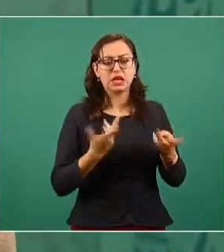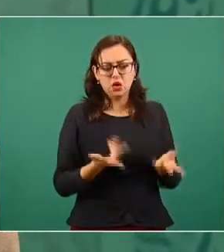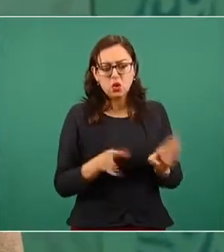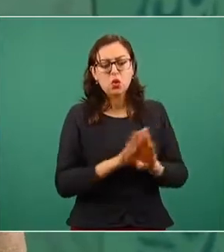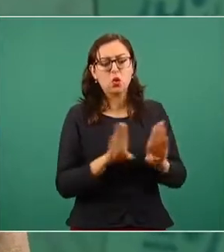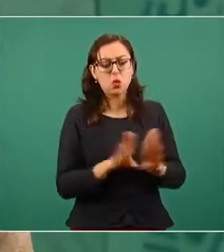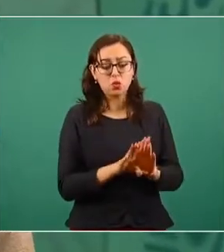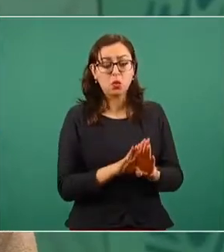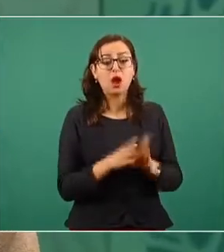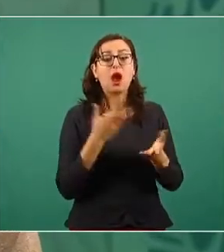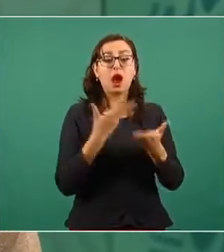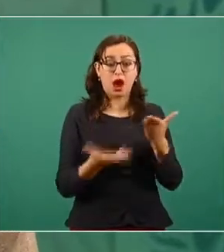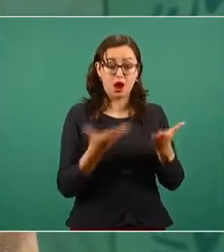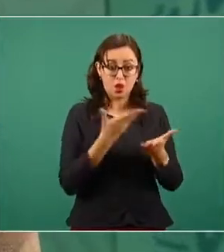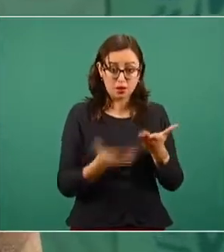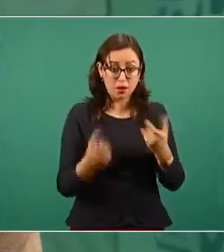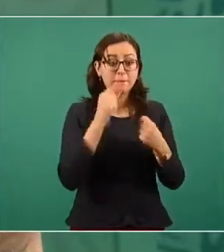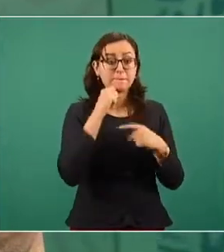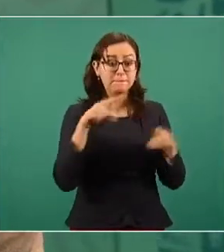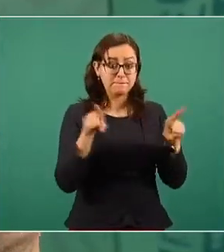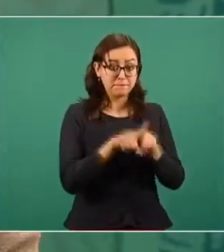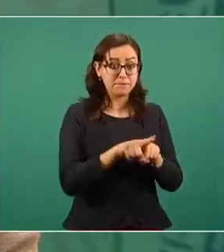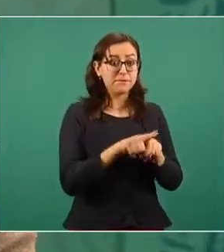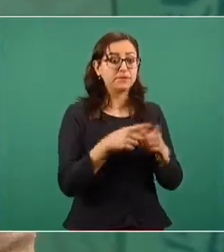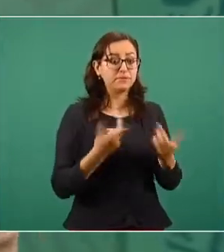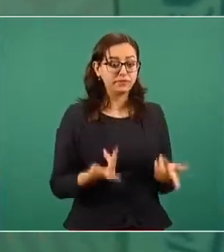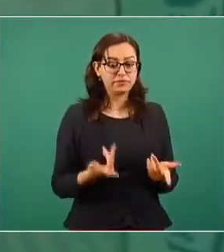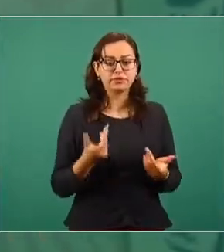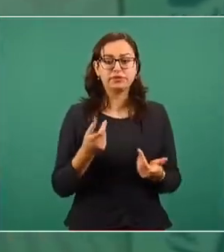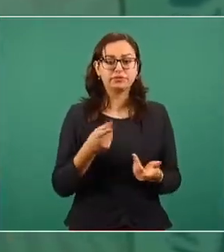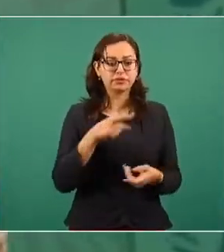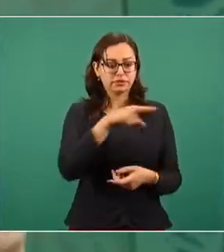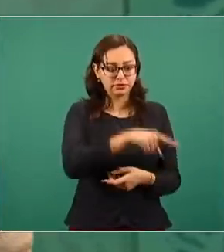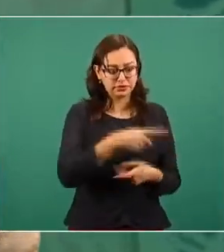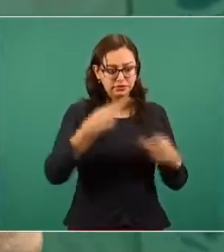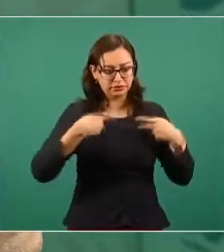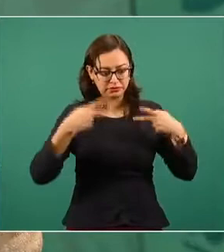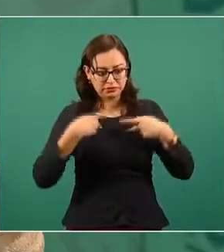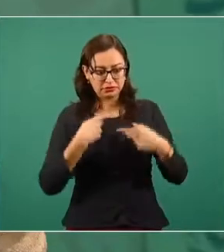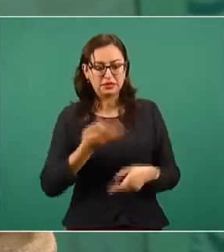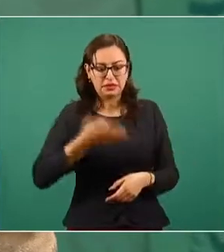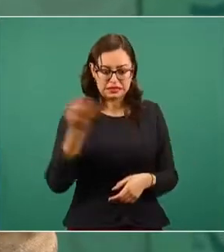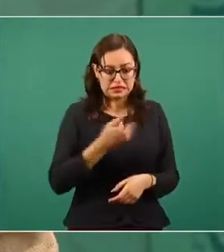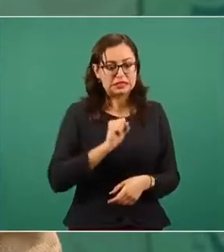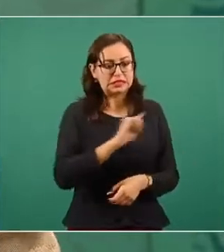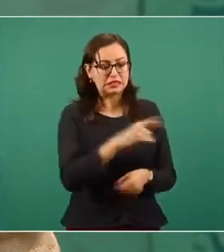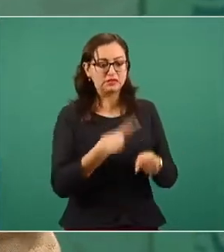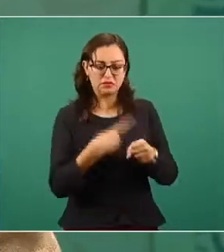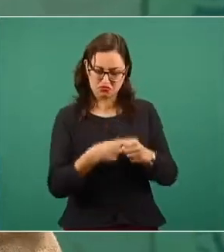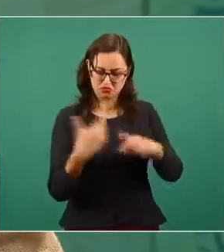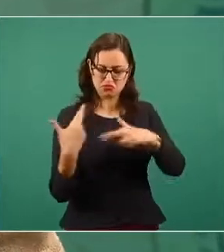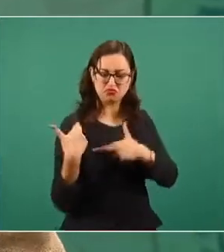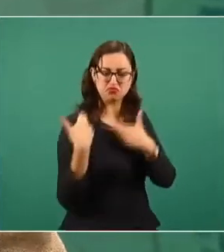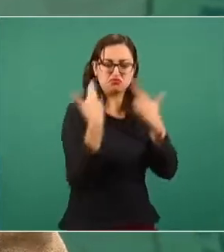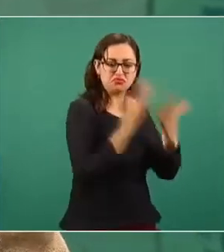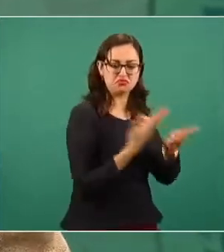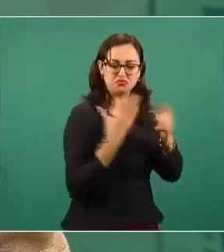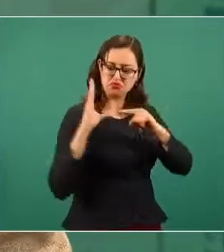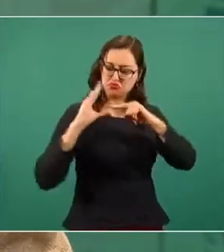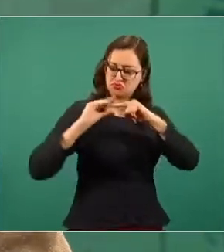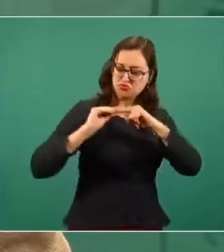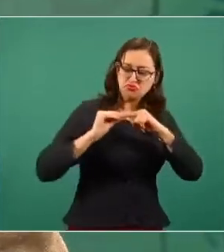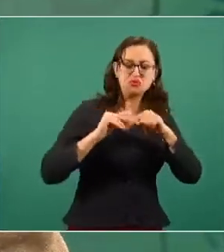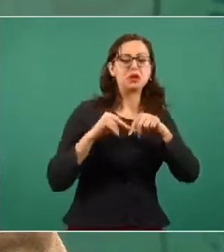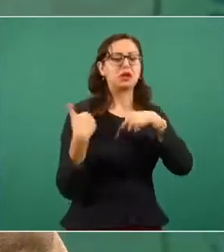sangre. Incluso ahora estamos incorporando oxímetros que van en un paquete para que vayan a sus casas, un paquete de medicamentos y demás.